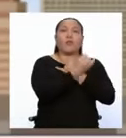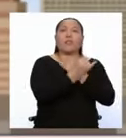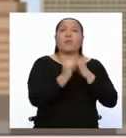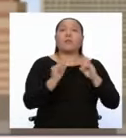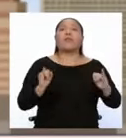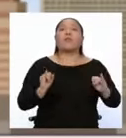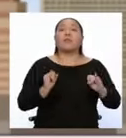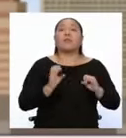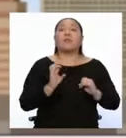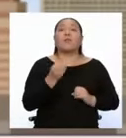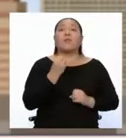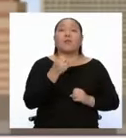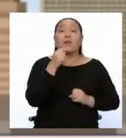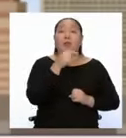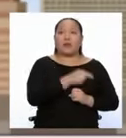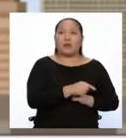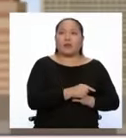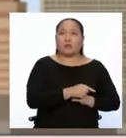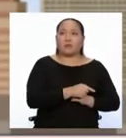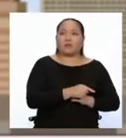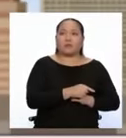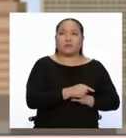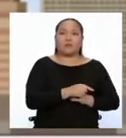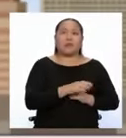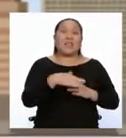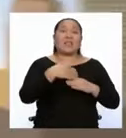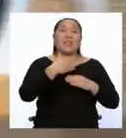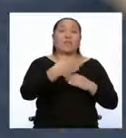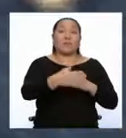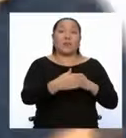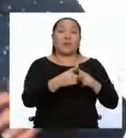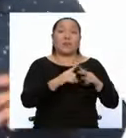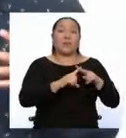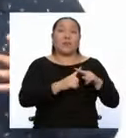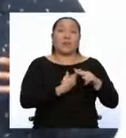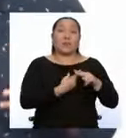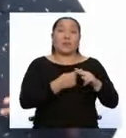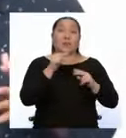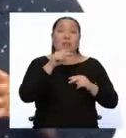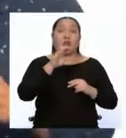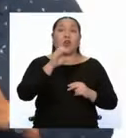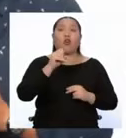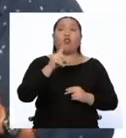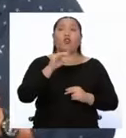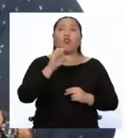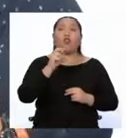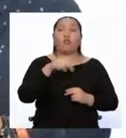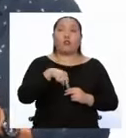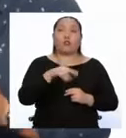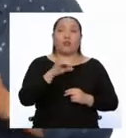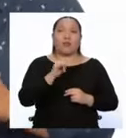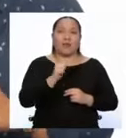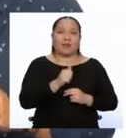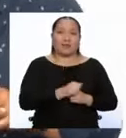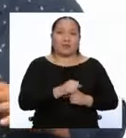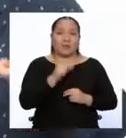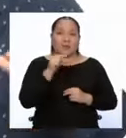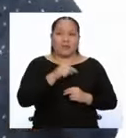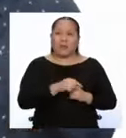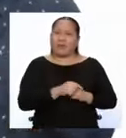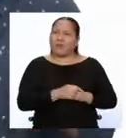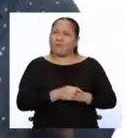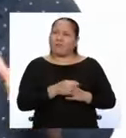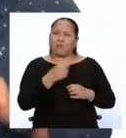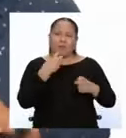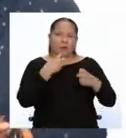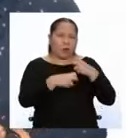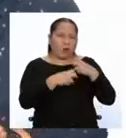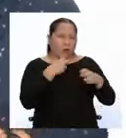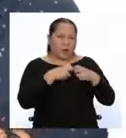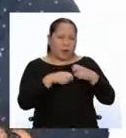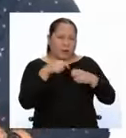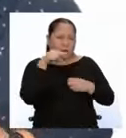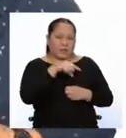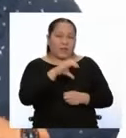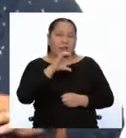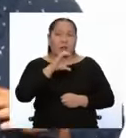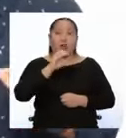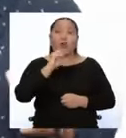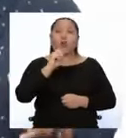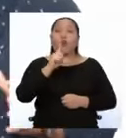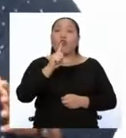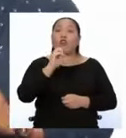que un serio problema estaría por surgir en la colonia. Una fuerte crisis surge en el sistema colonial que había establecido Inglaterra.